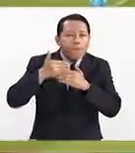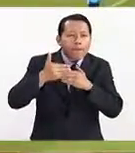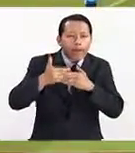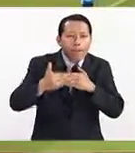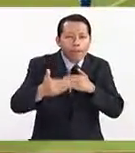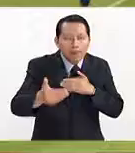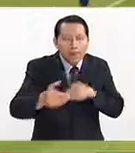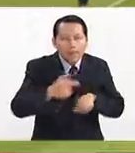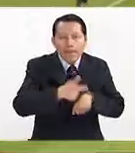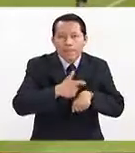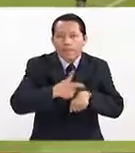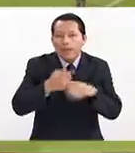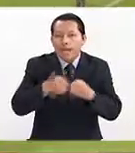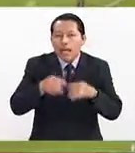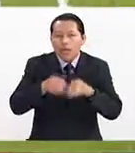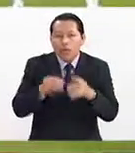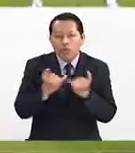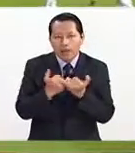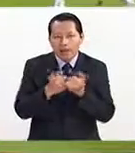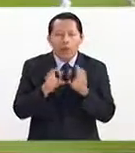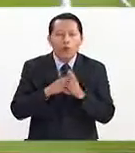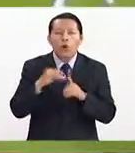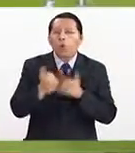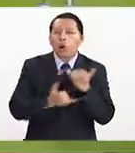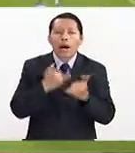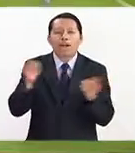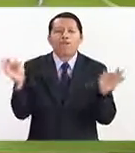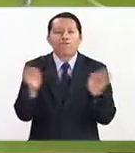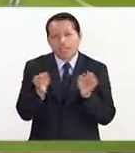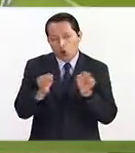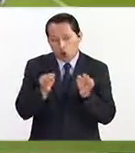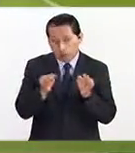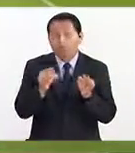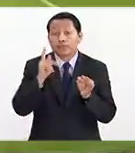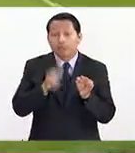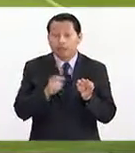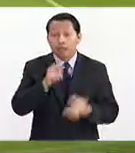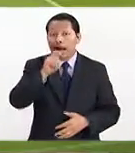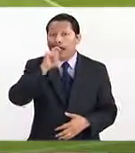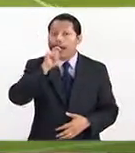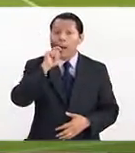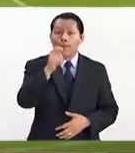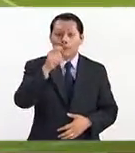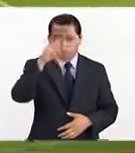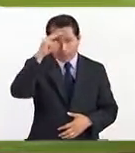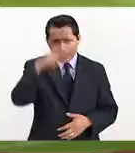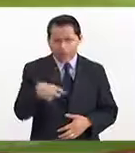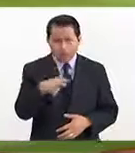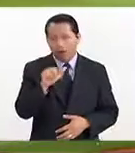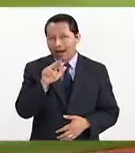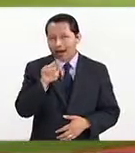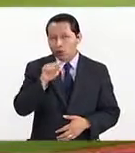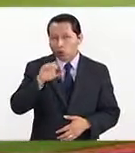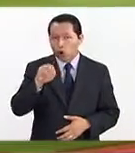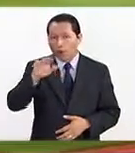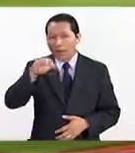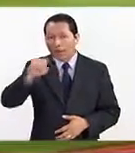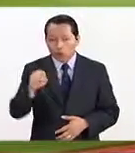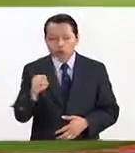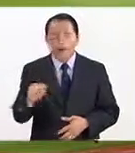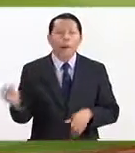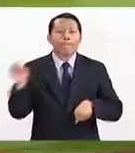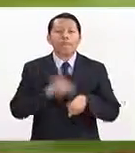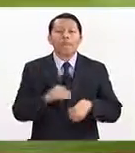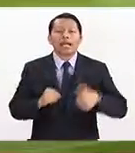encuentro y enfriar las jugadas como se dice. Pone bien el árbitro mexicano central, Arturo Ramos pone 6 minutos